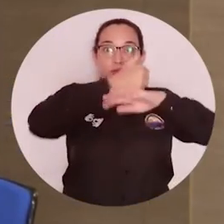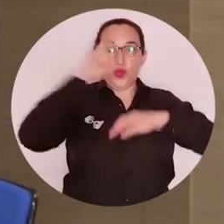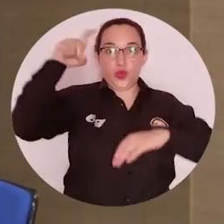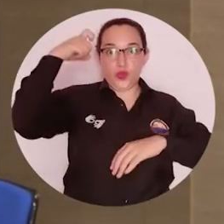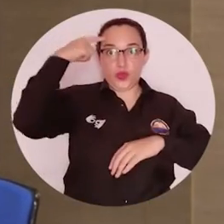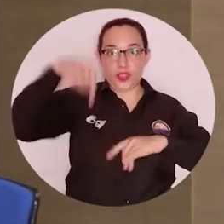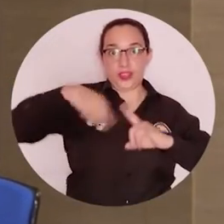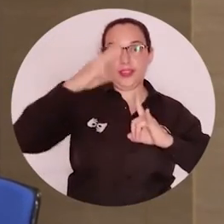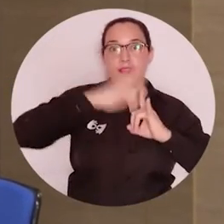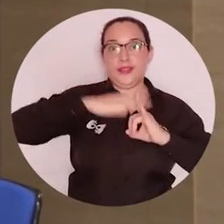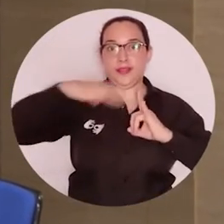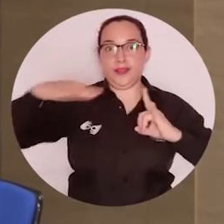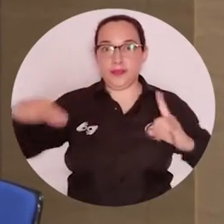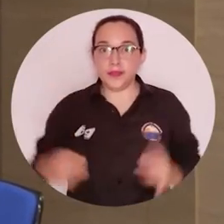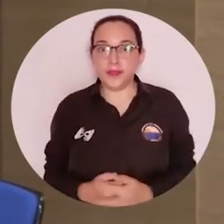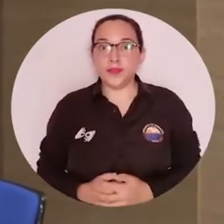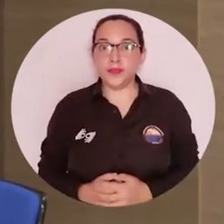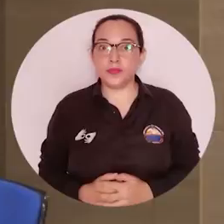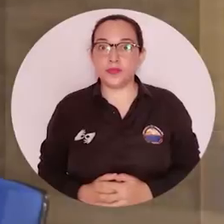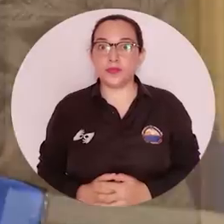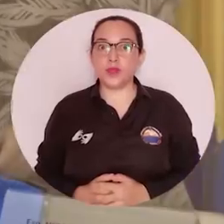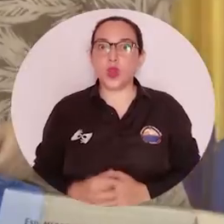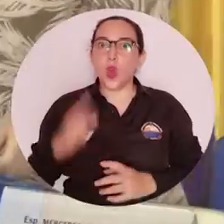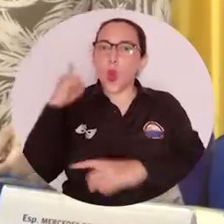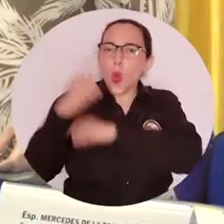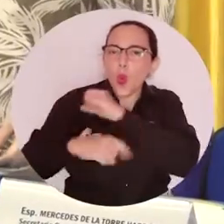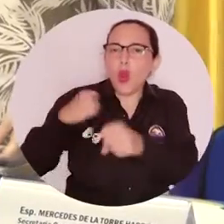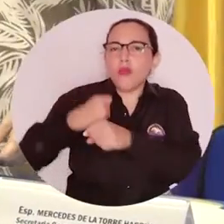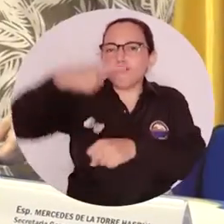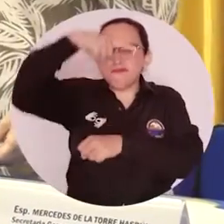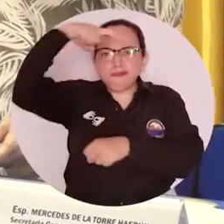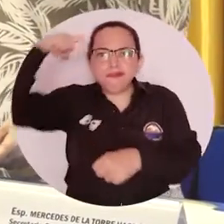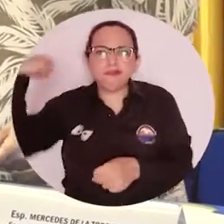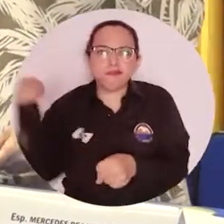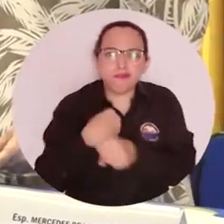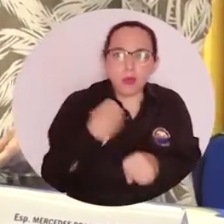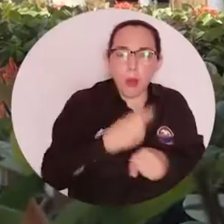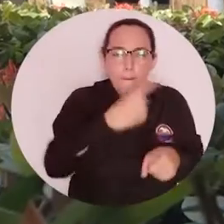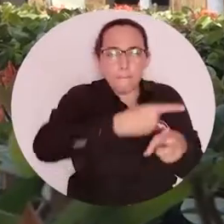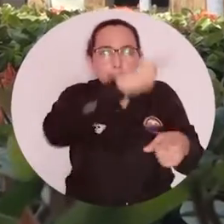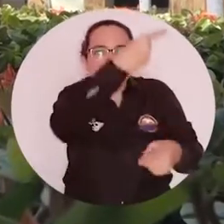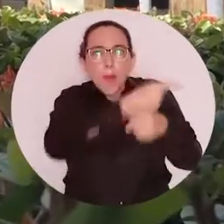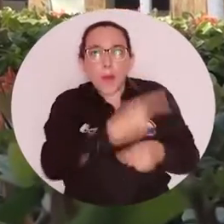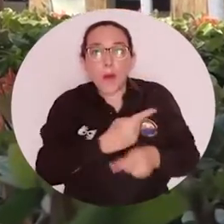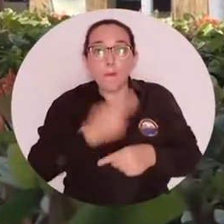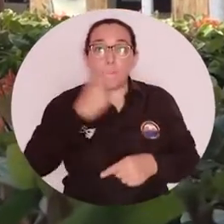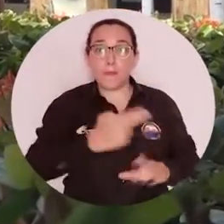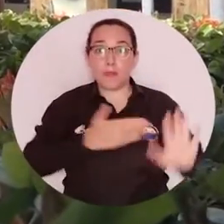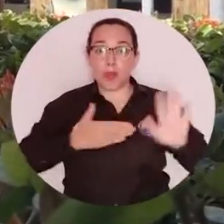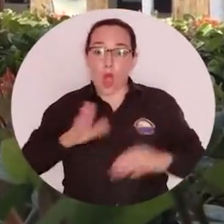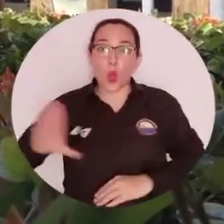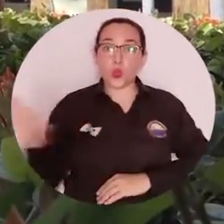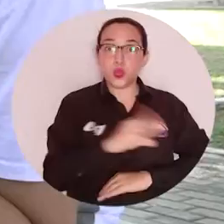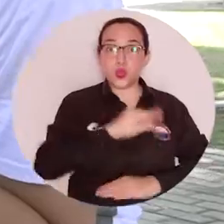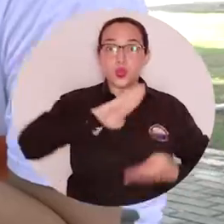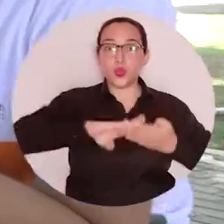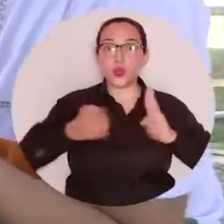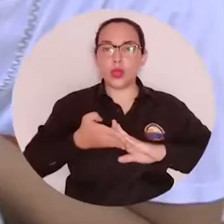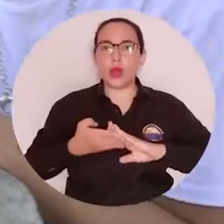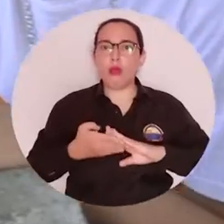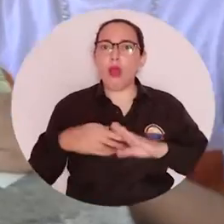Magdalena. A un año de arduo trabajo en cumplimiento de la promesa hecha a toda una comunidad, son numerosos y